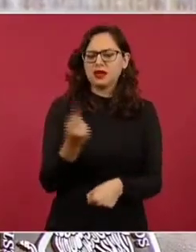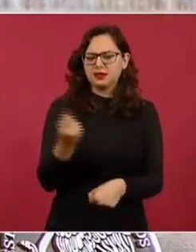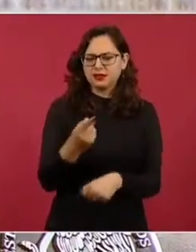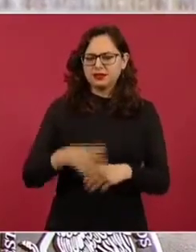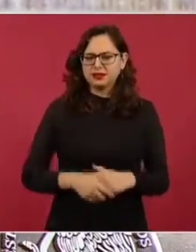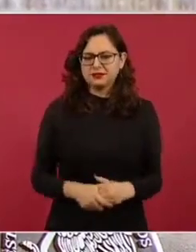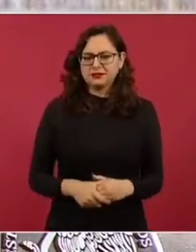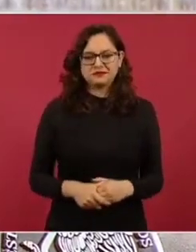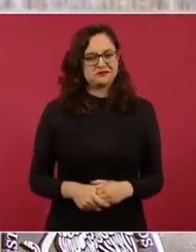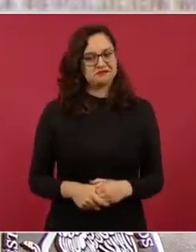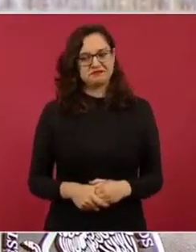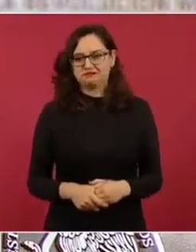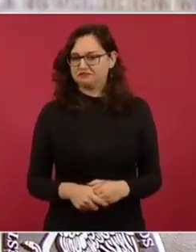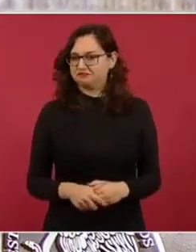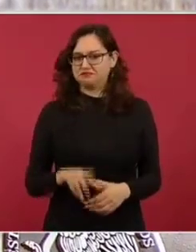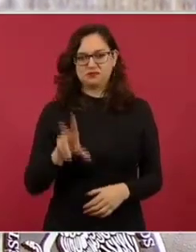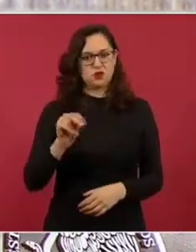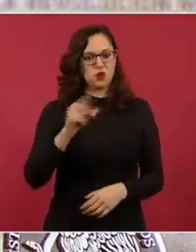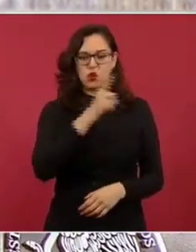De ninguna manera.